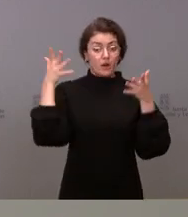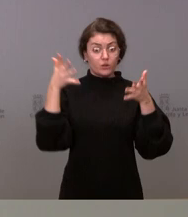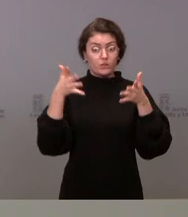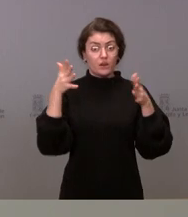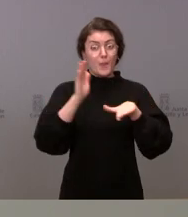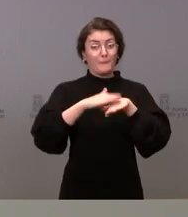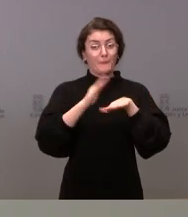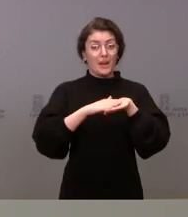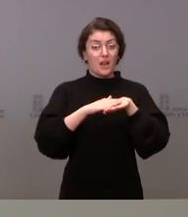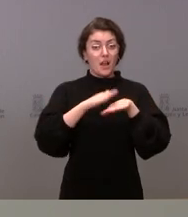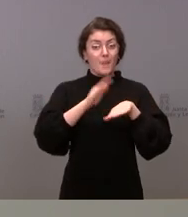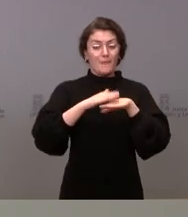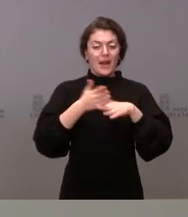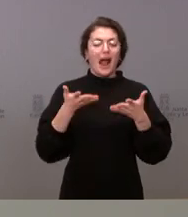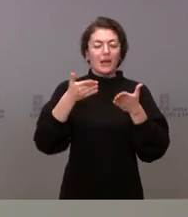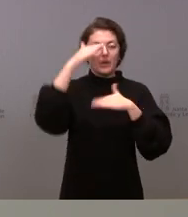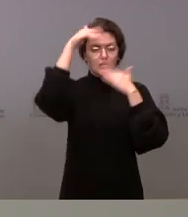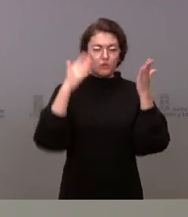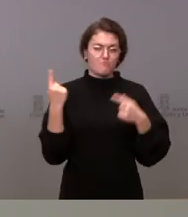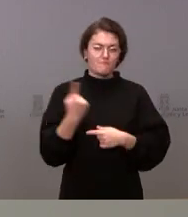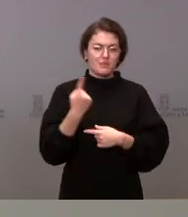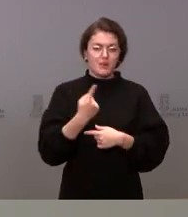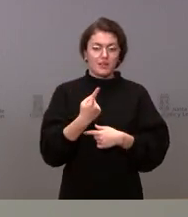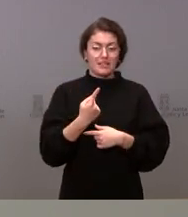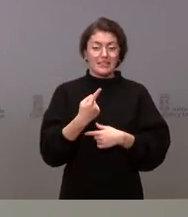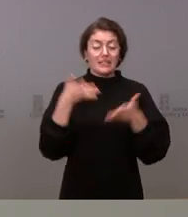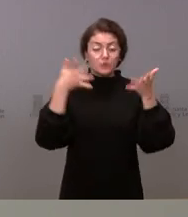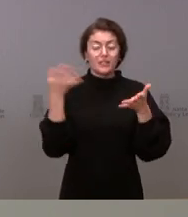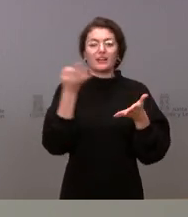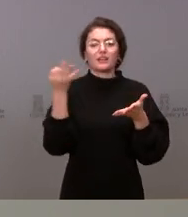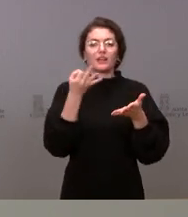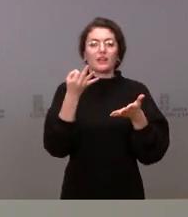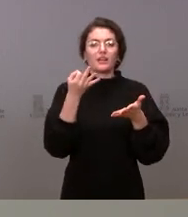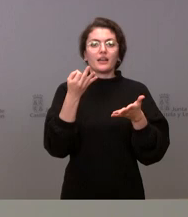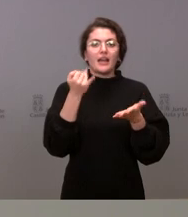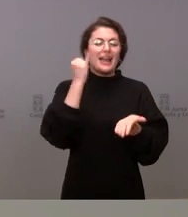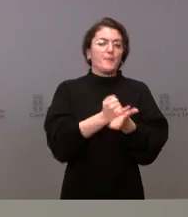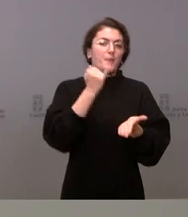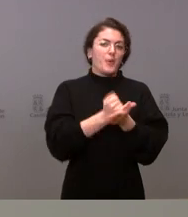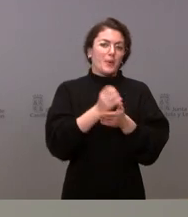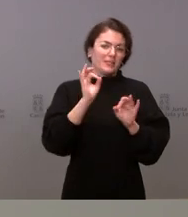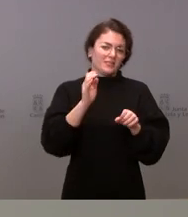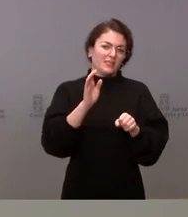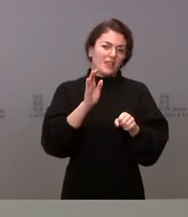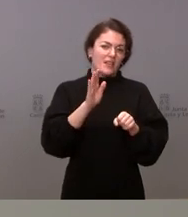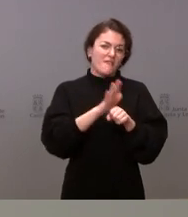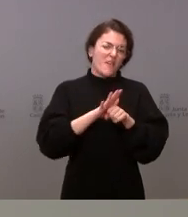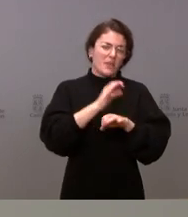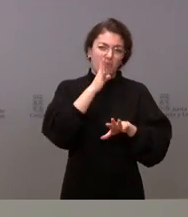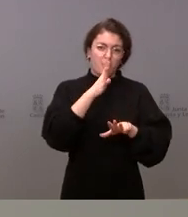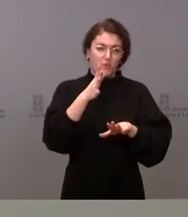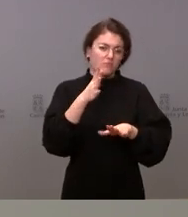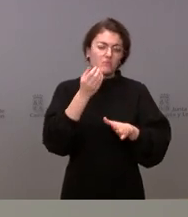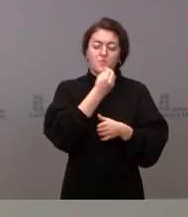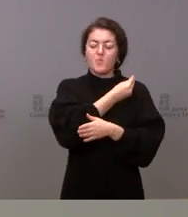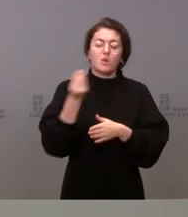a nuestra atención primaria que se hagan los test de farmacia porque es la mejor manera de comprobar si soy positivo o negativo. Pero,